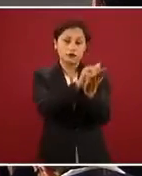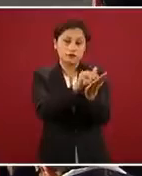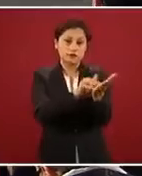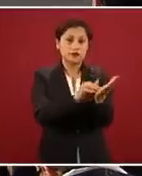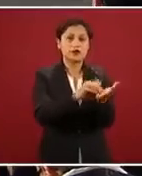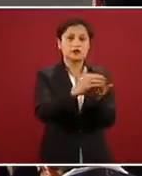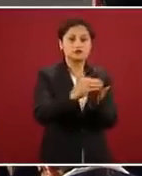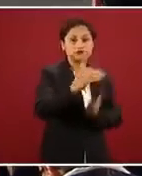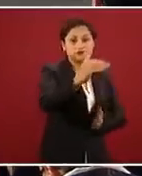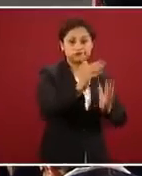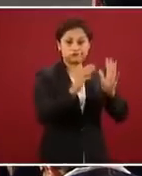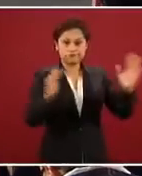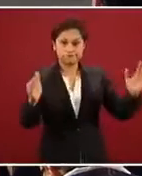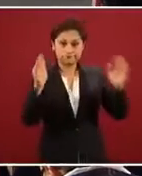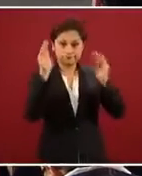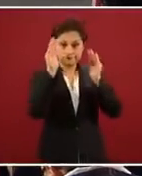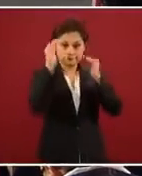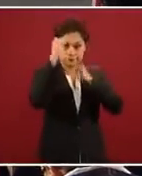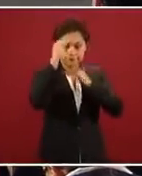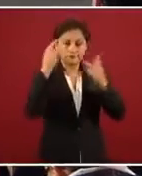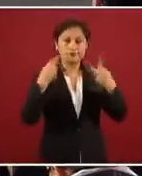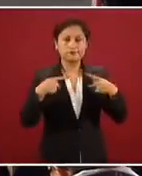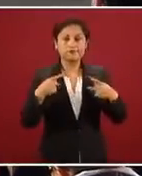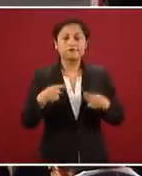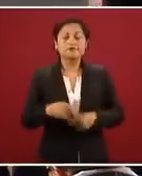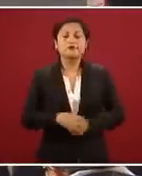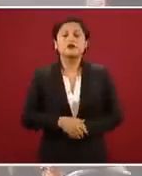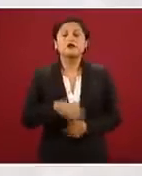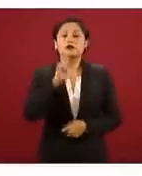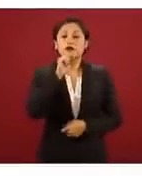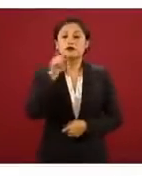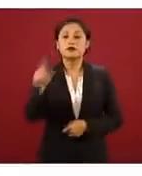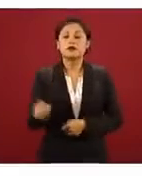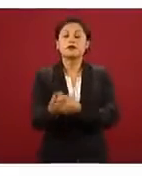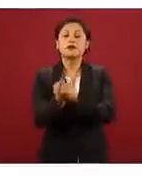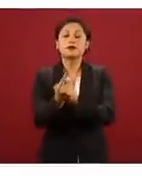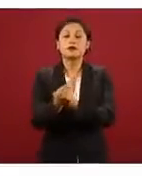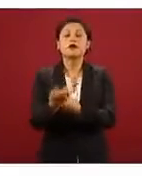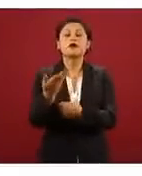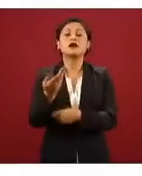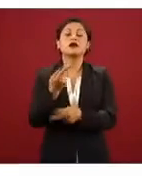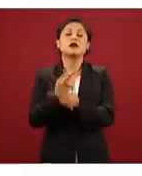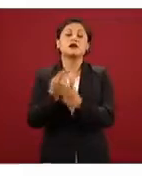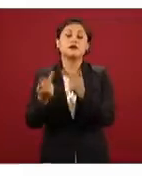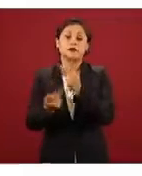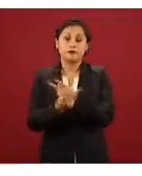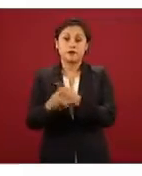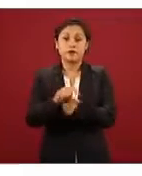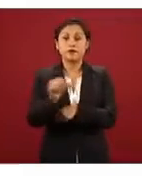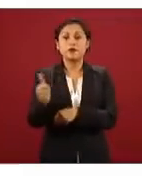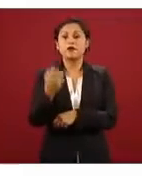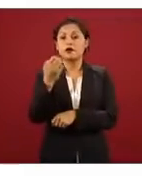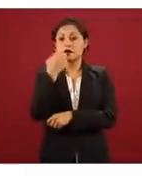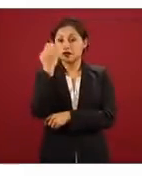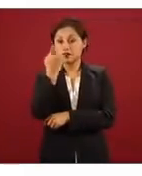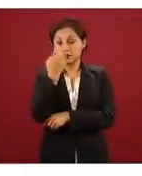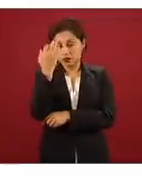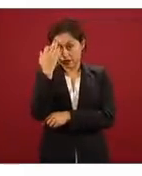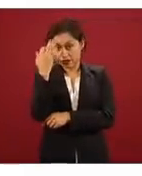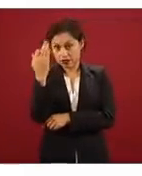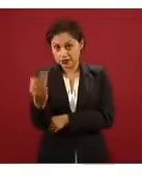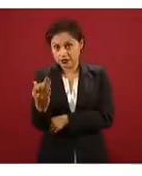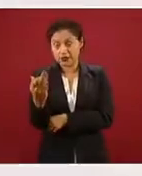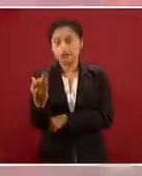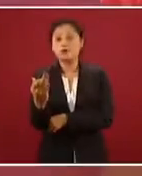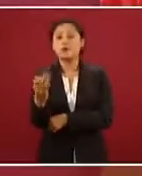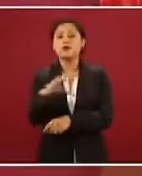Libros para telebachillerato, convivencia escolar, escuelas de tiempo completo y el Programa